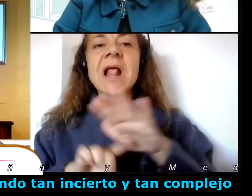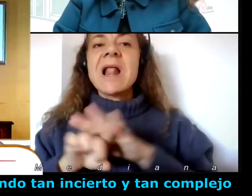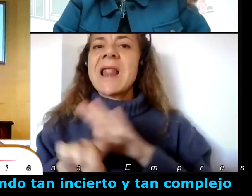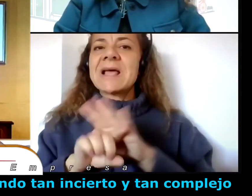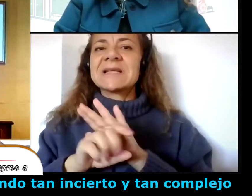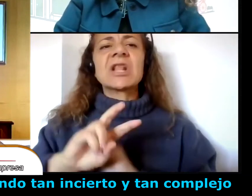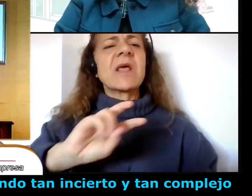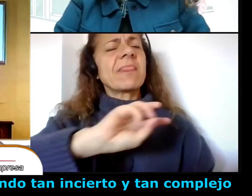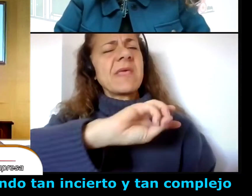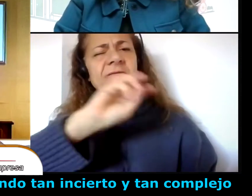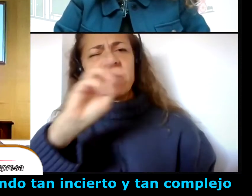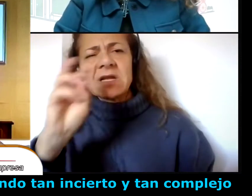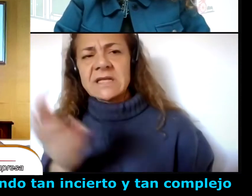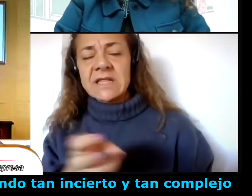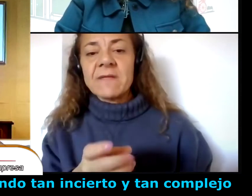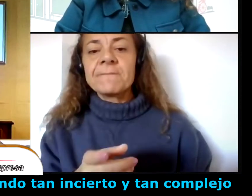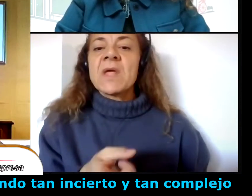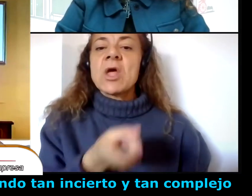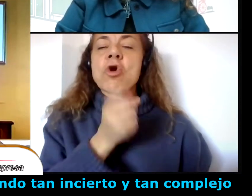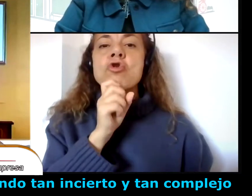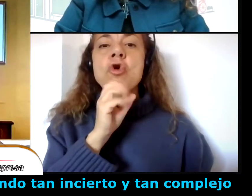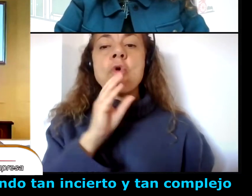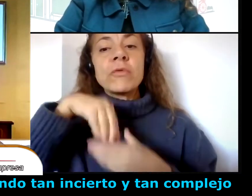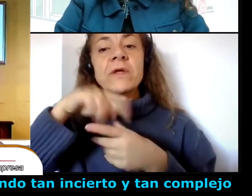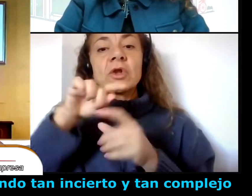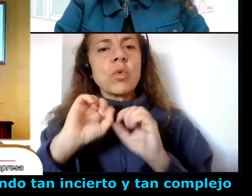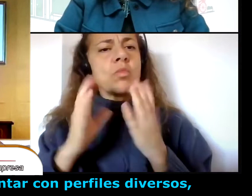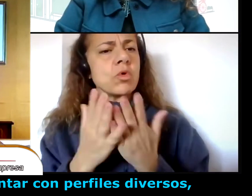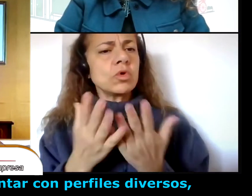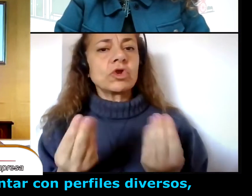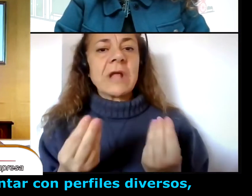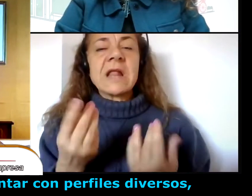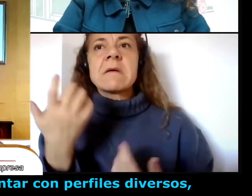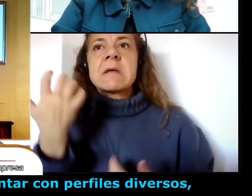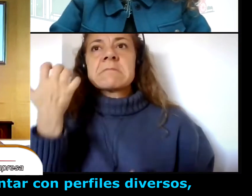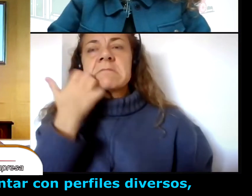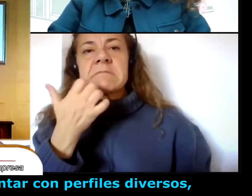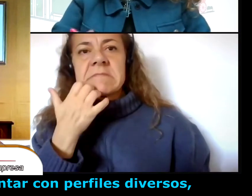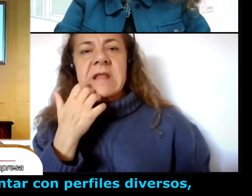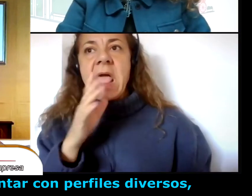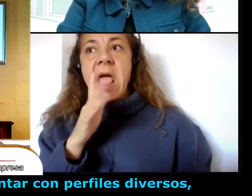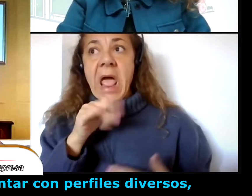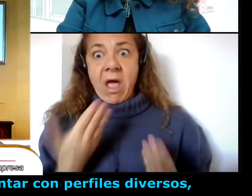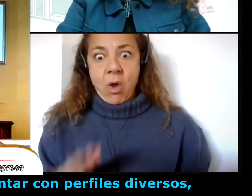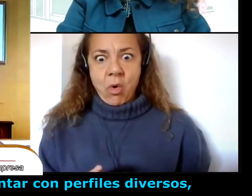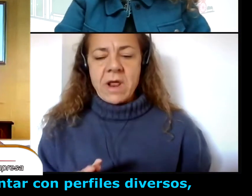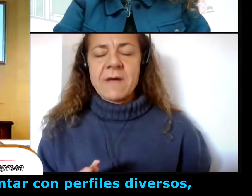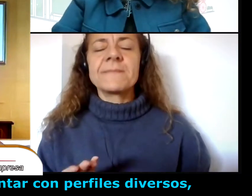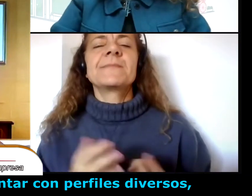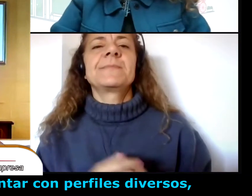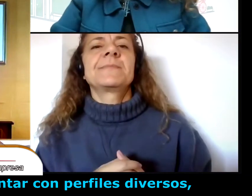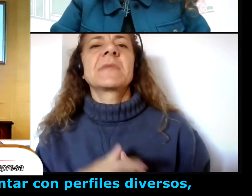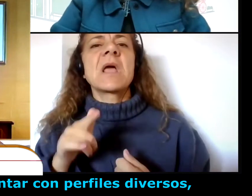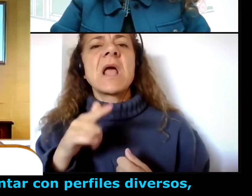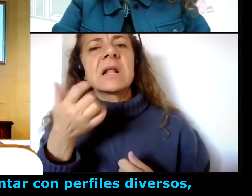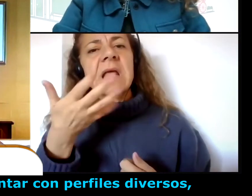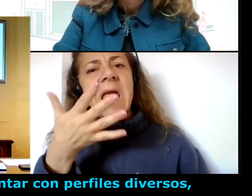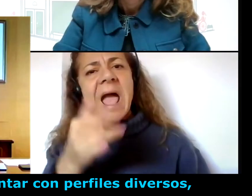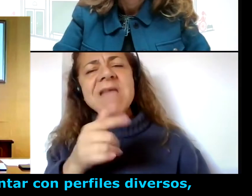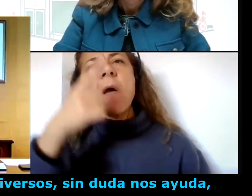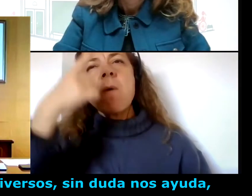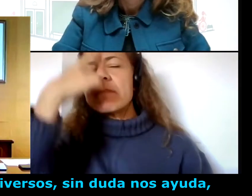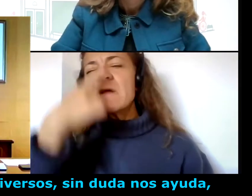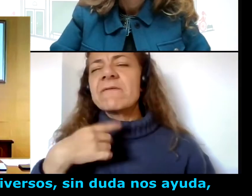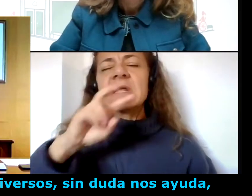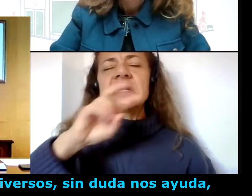diversidad, en cómo en un mundo tan incierto y tan complejo como el actual, el hecho de contar con perfiles